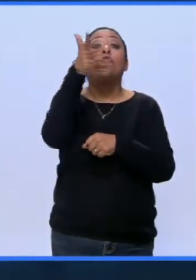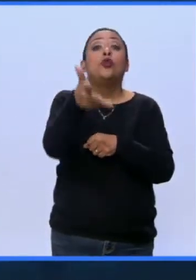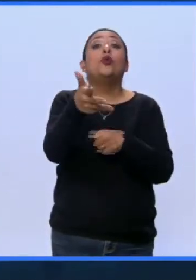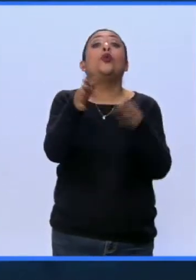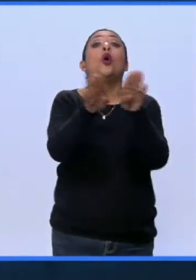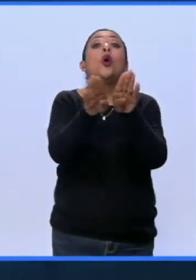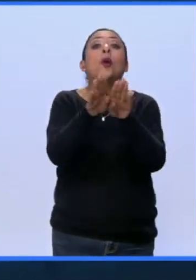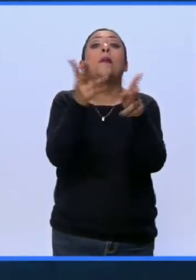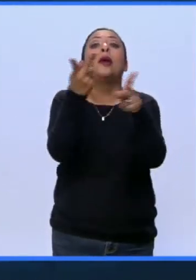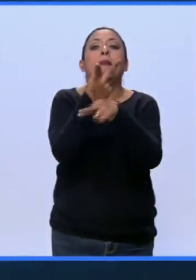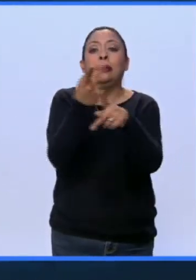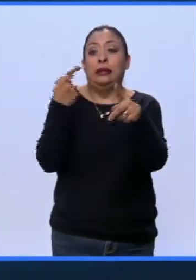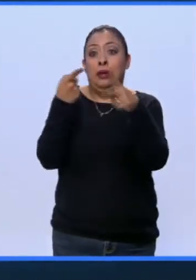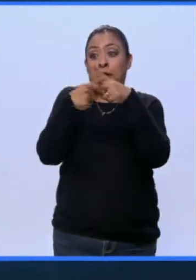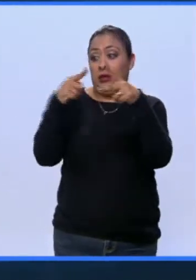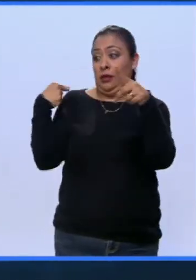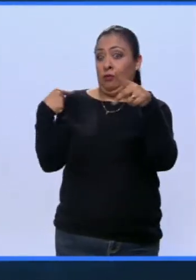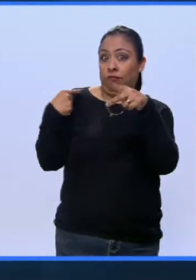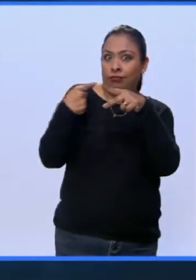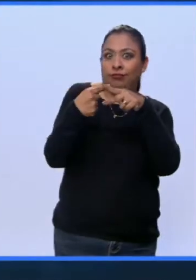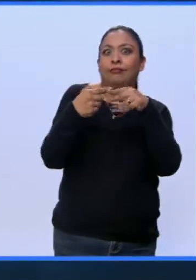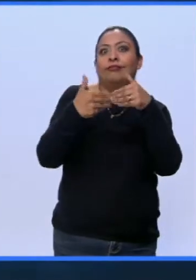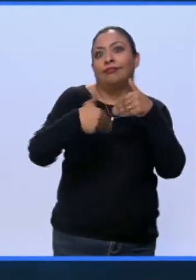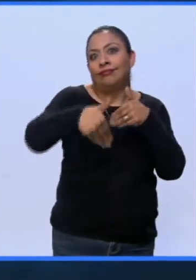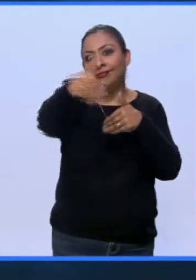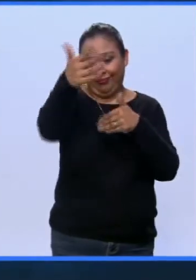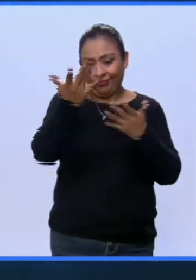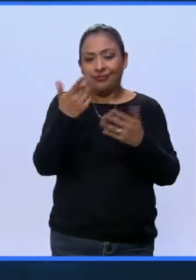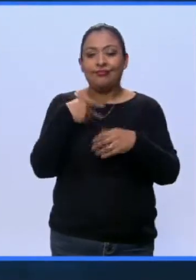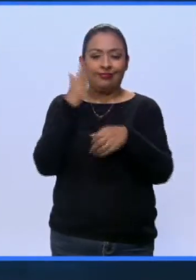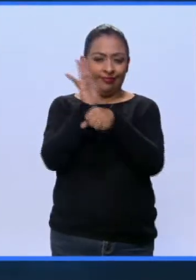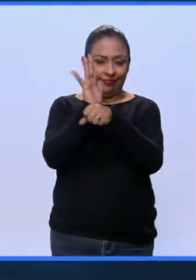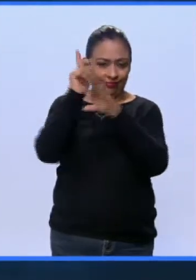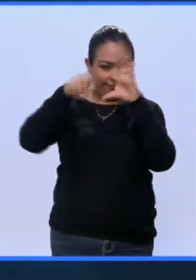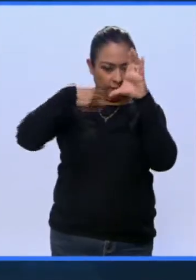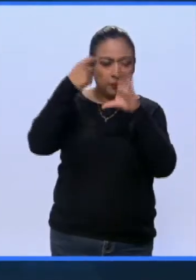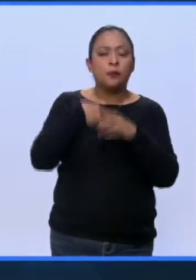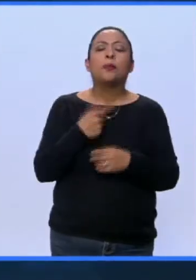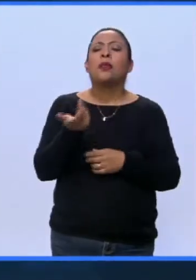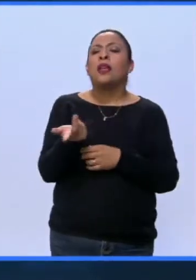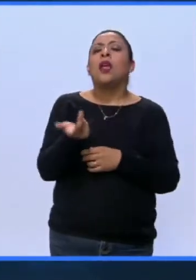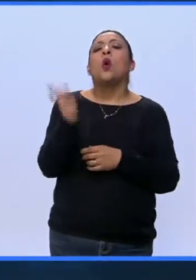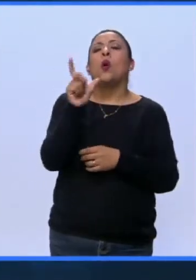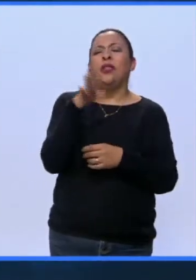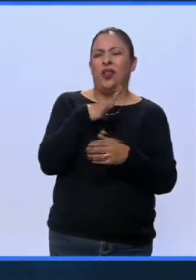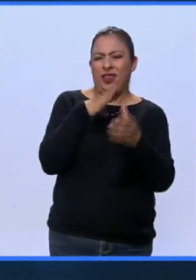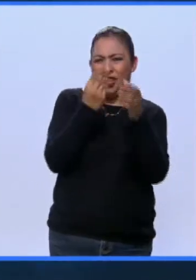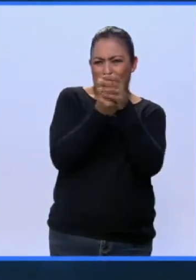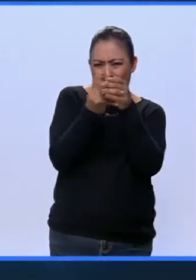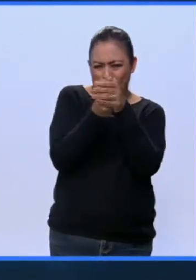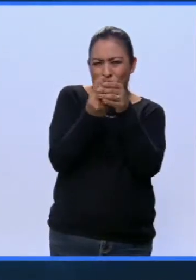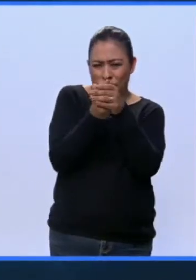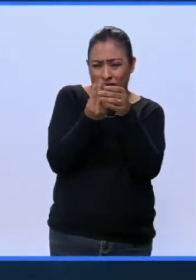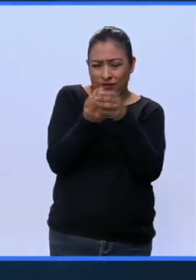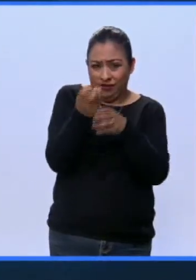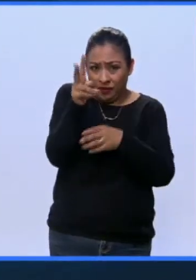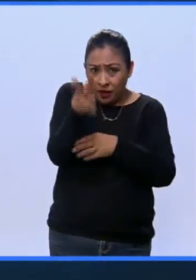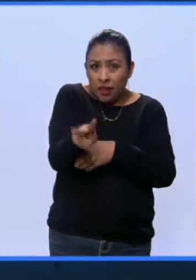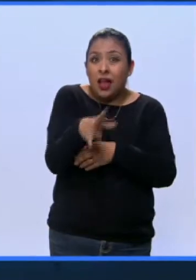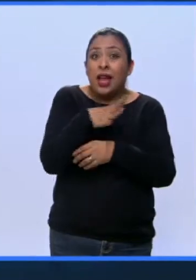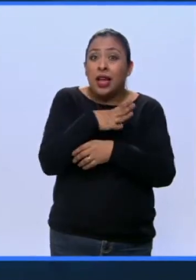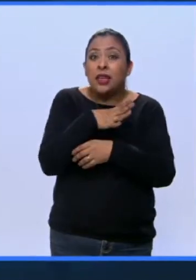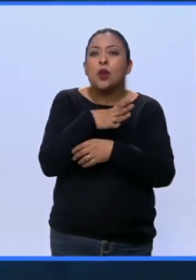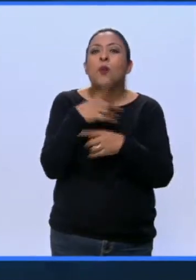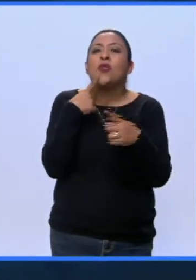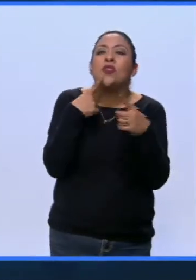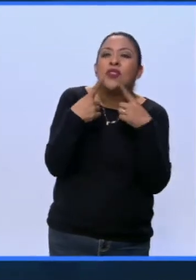orígenes, ¿no? Hasta hoy en día. Pier, normalmente cuando se presenta esta serie de cursos, hay efectivamente un